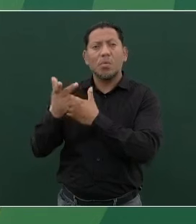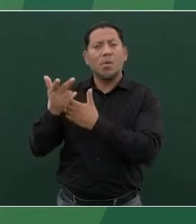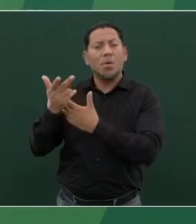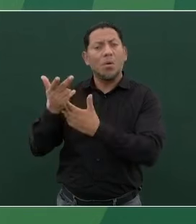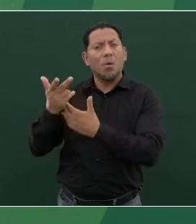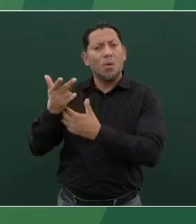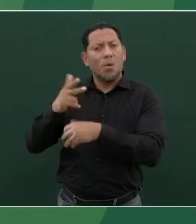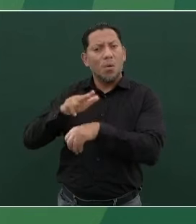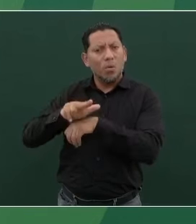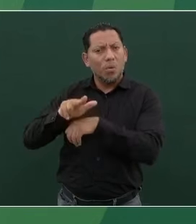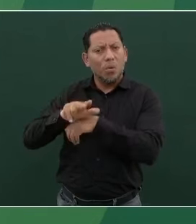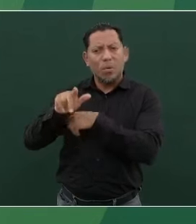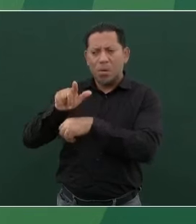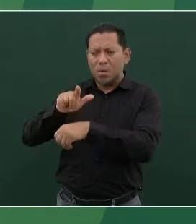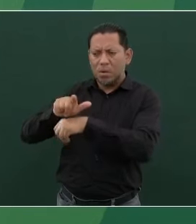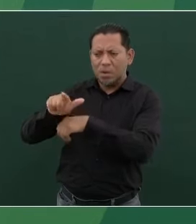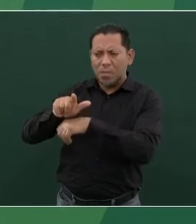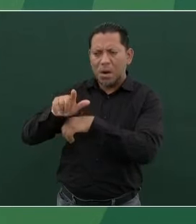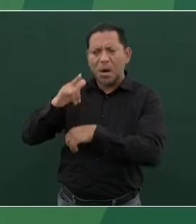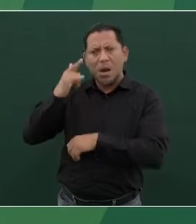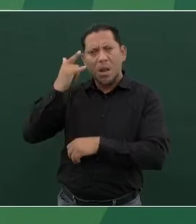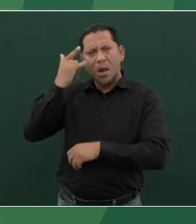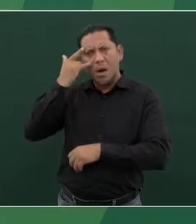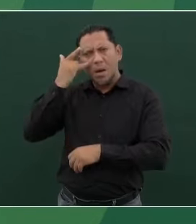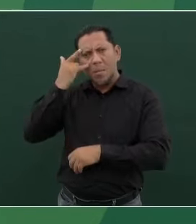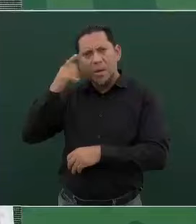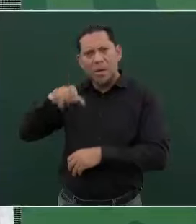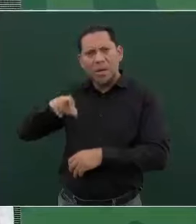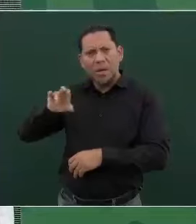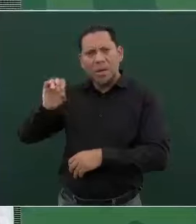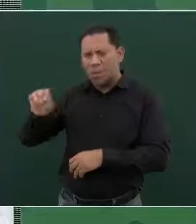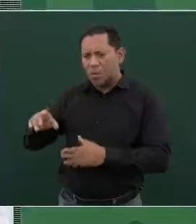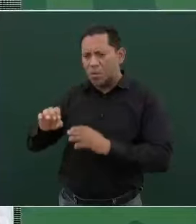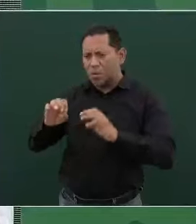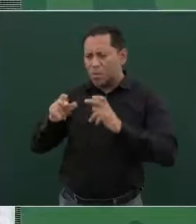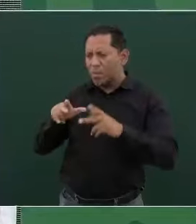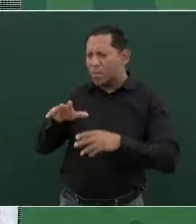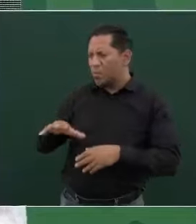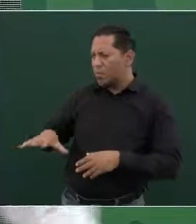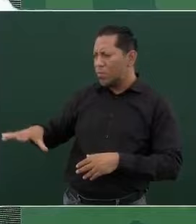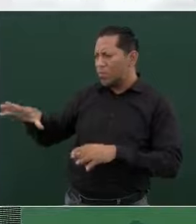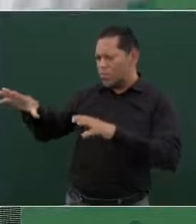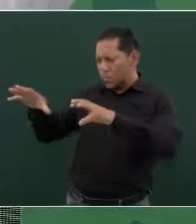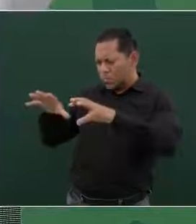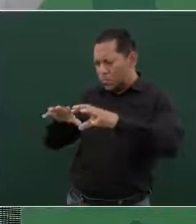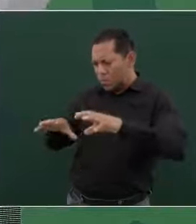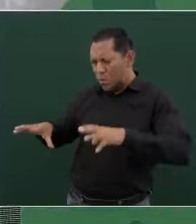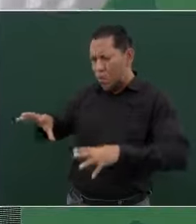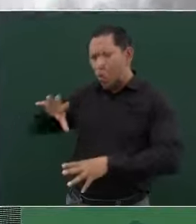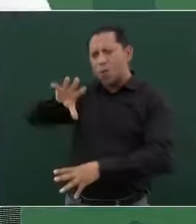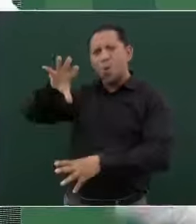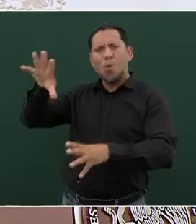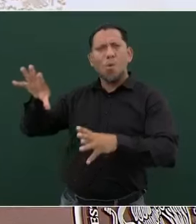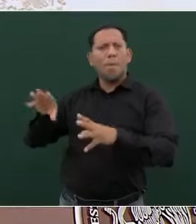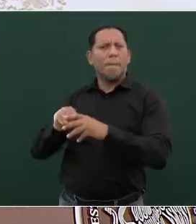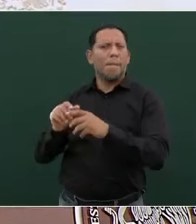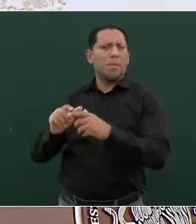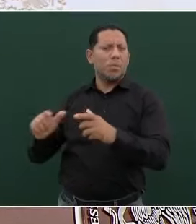Campeche, Quintana Roo, Chiapas, toda la gran nación.